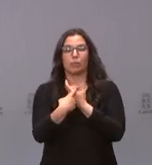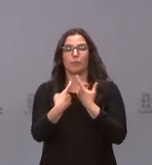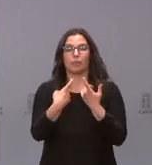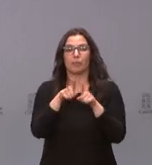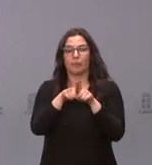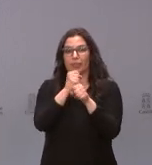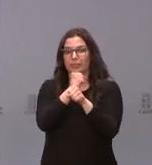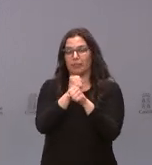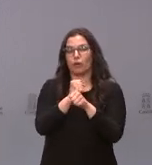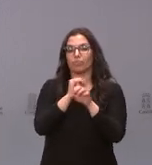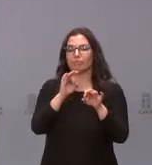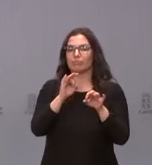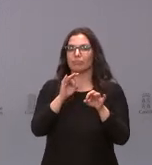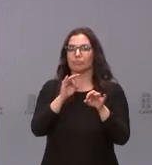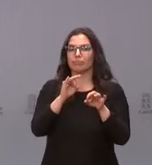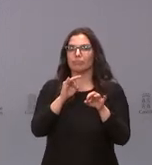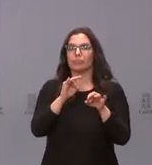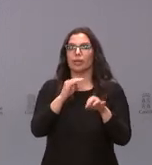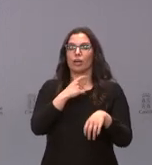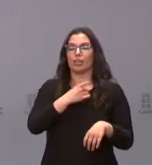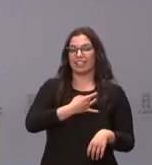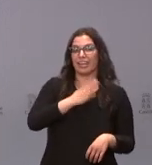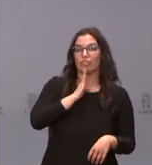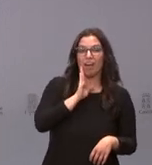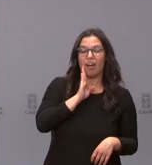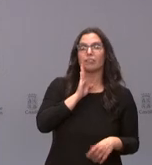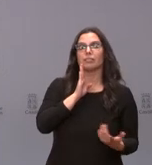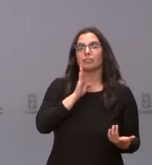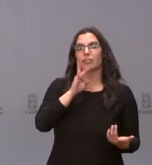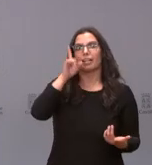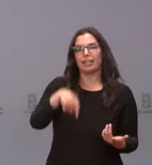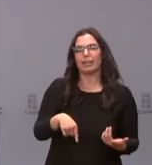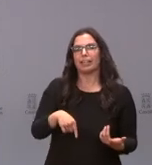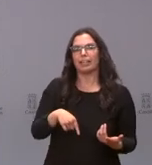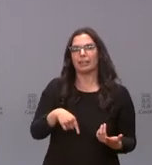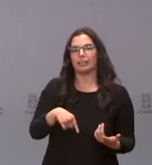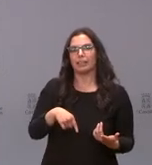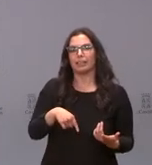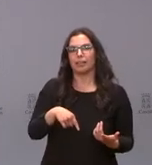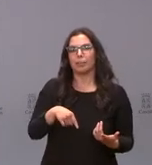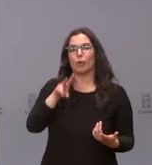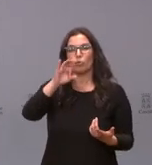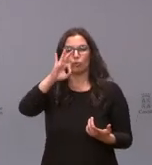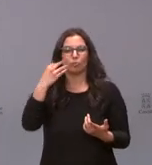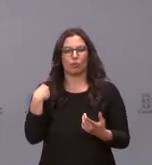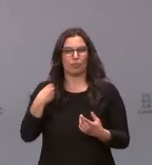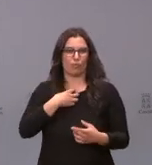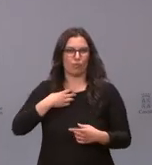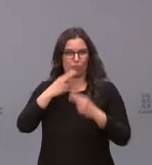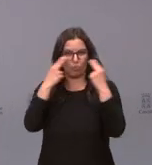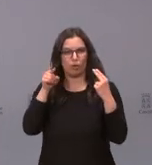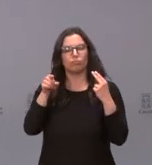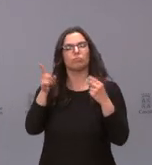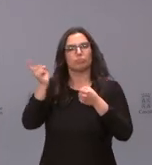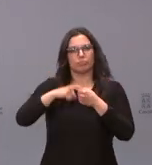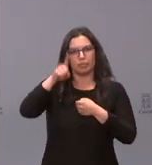sindicatos, UGT, Comisiones, CESIF y también USO, también tuvo participación en la información pública y, bueno, pues ha recabado